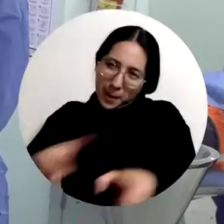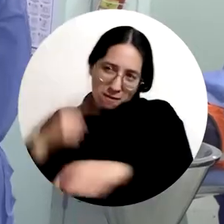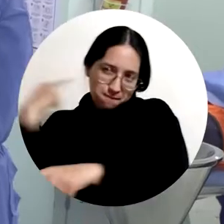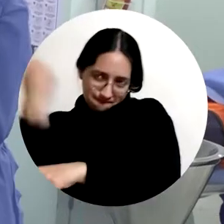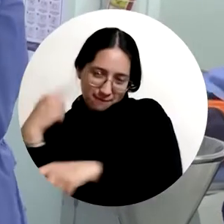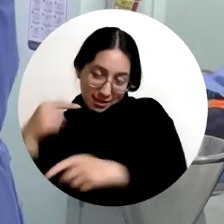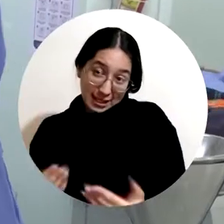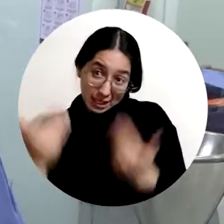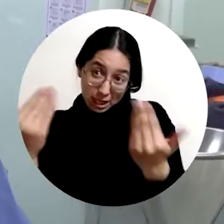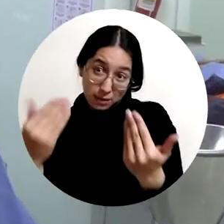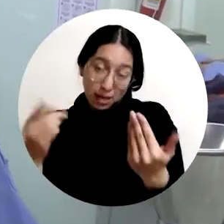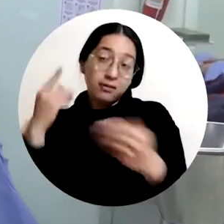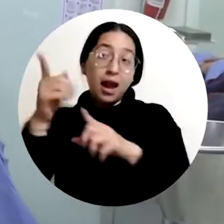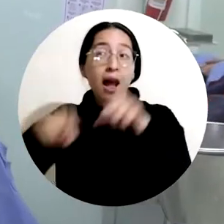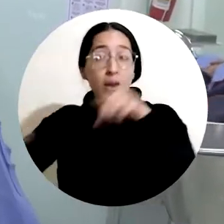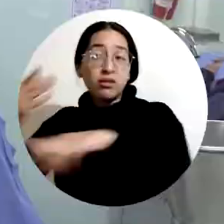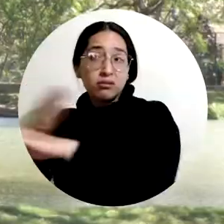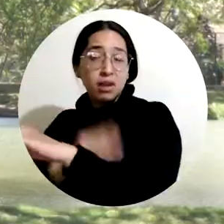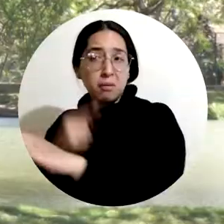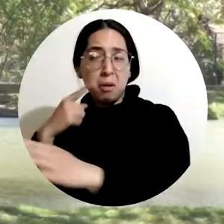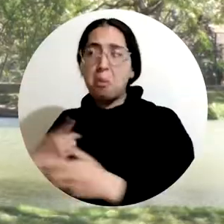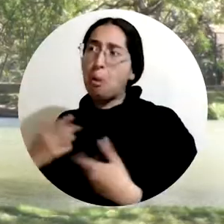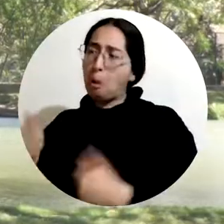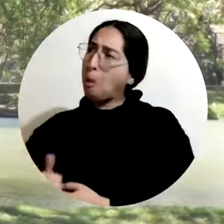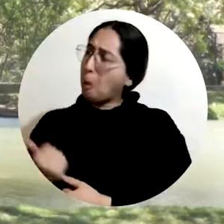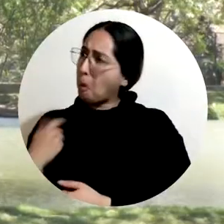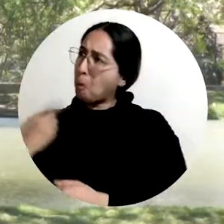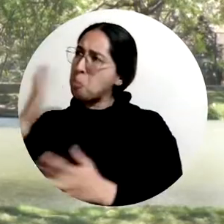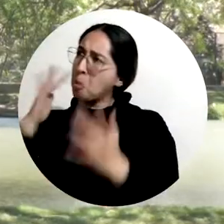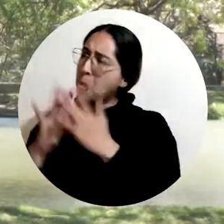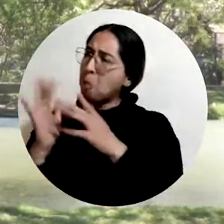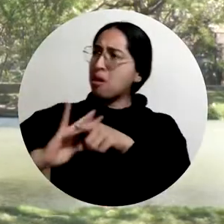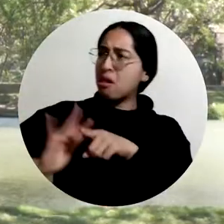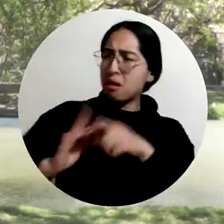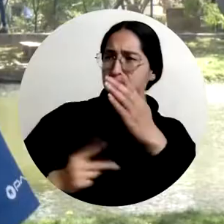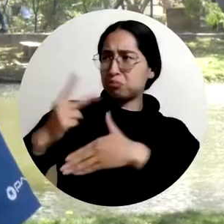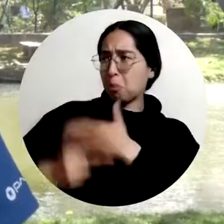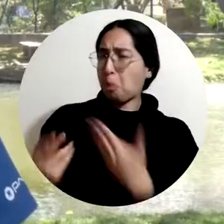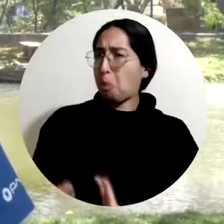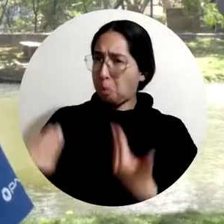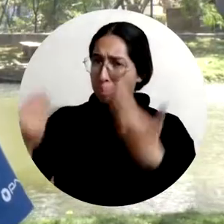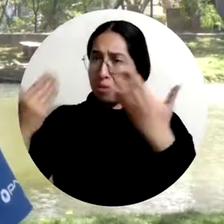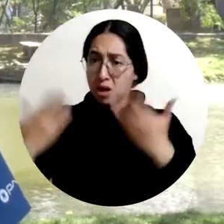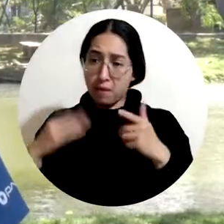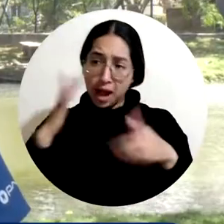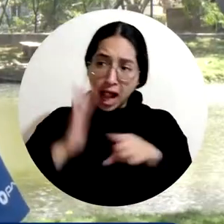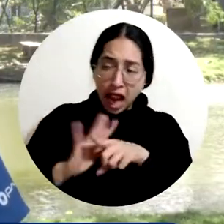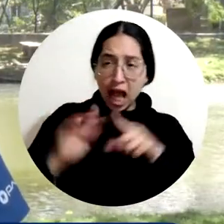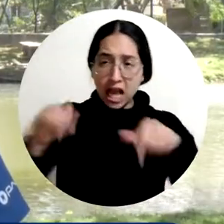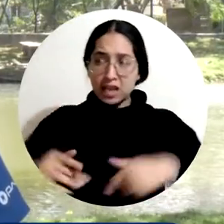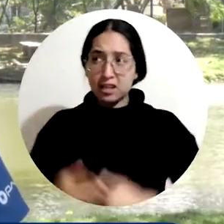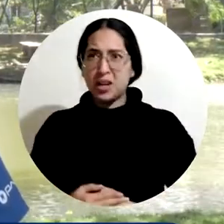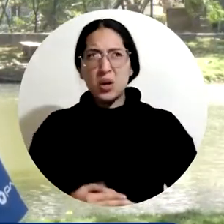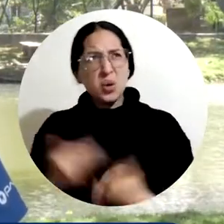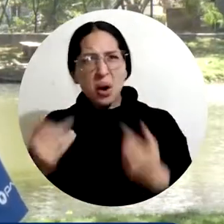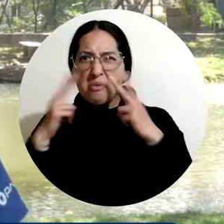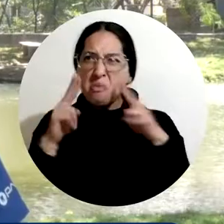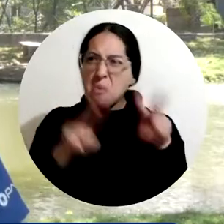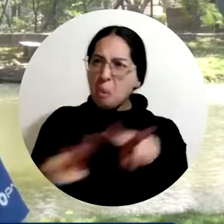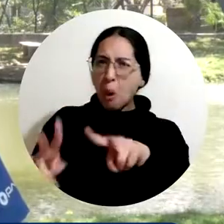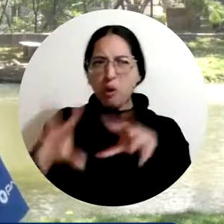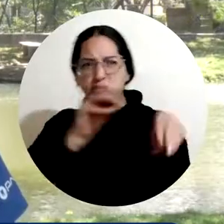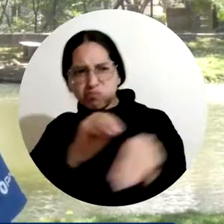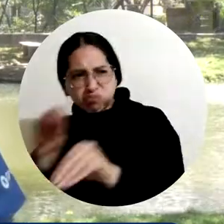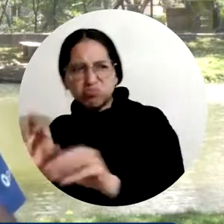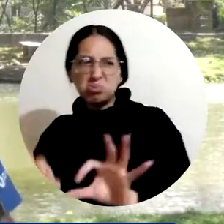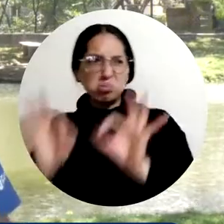hay un nicho aquí que podemos utilizar para ese proyecto. Tengo que decir que estoy súper contento de la formación que